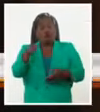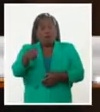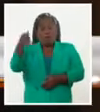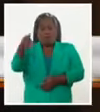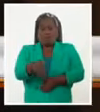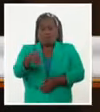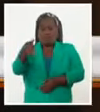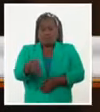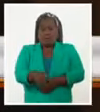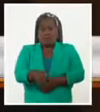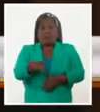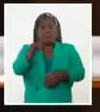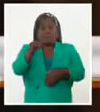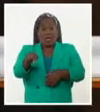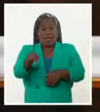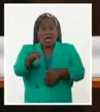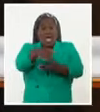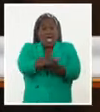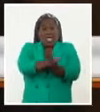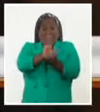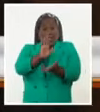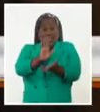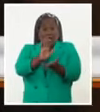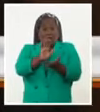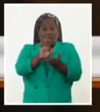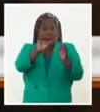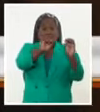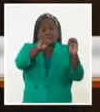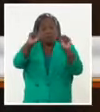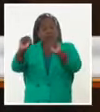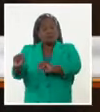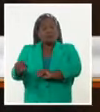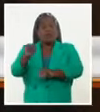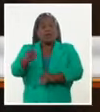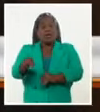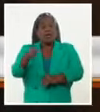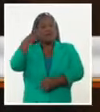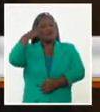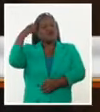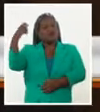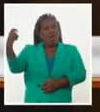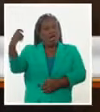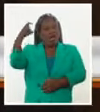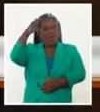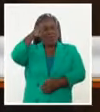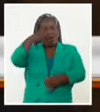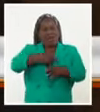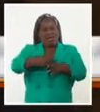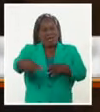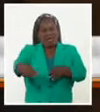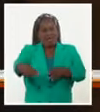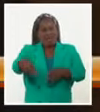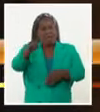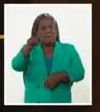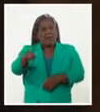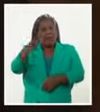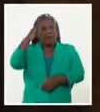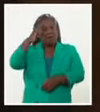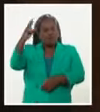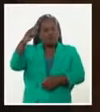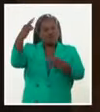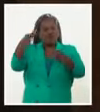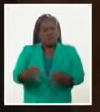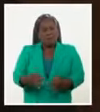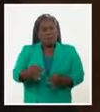a la develación de esta estatua que hemos soñado para Leal, para perpetuar su legado y para que las nuevas